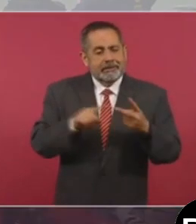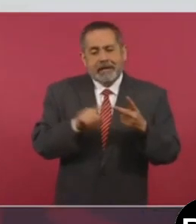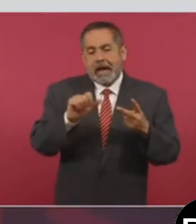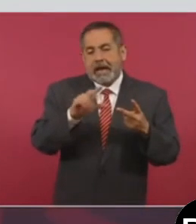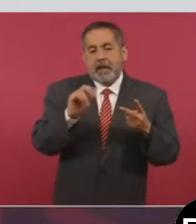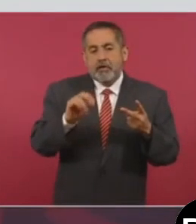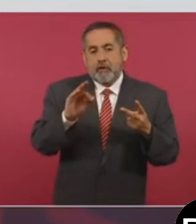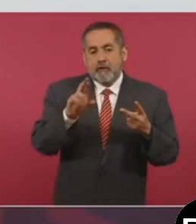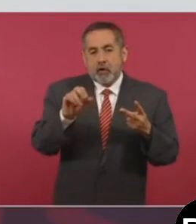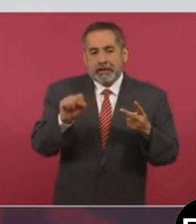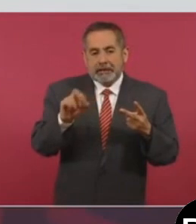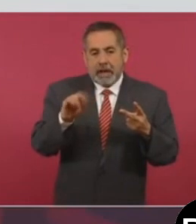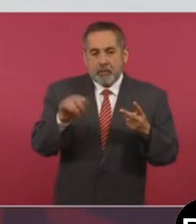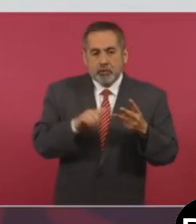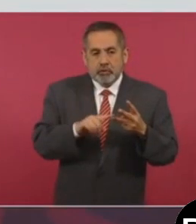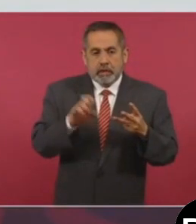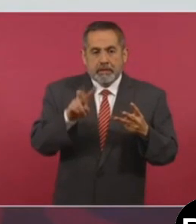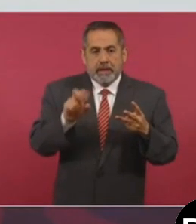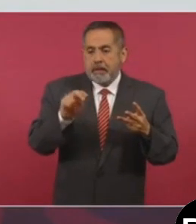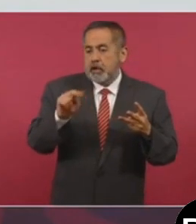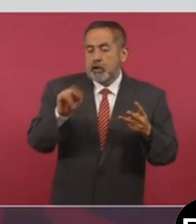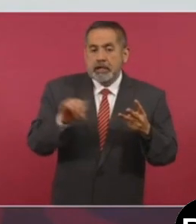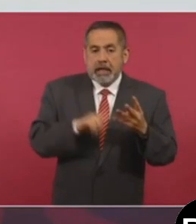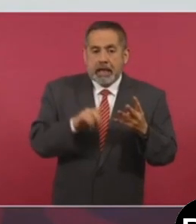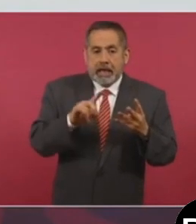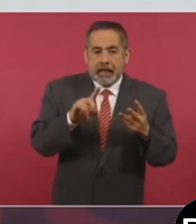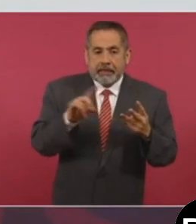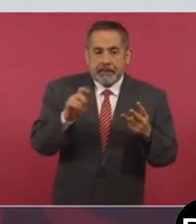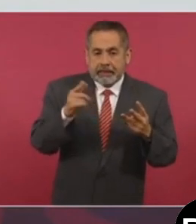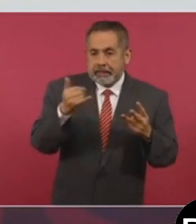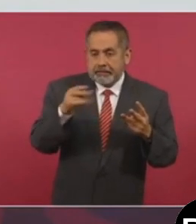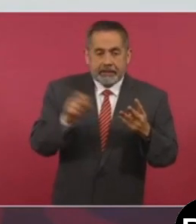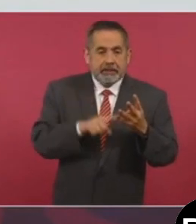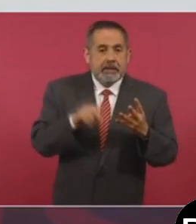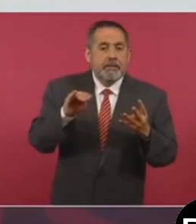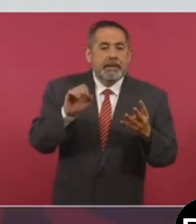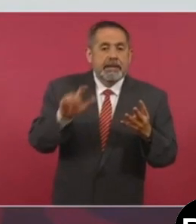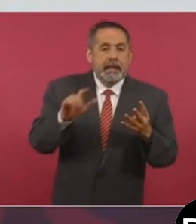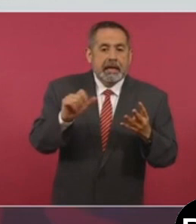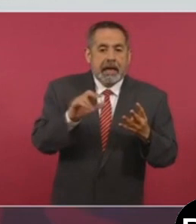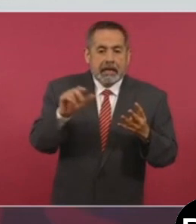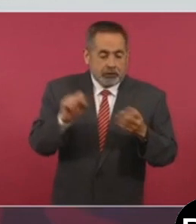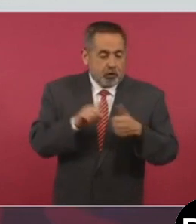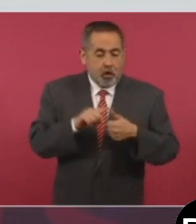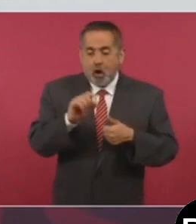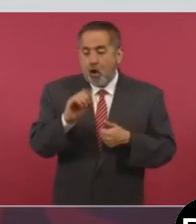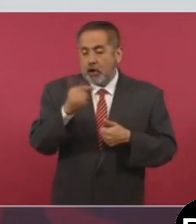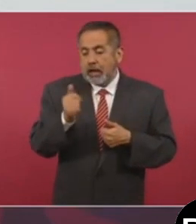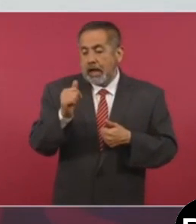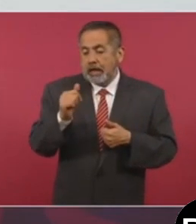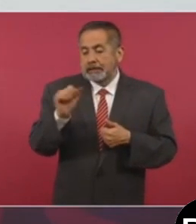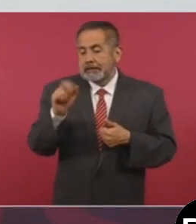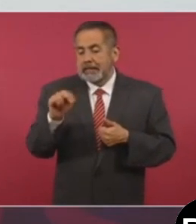Alejandro Flores Ramos, Eva Verónica de Gives, Miguel Carrasco Hernández, Olga María del Carmen